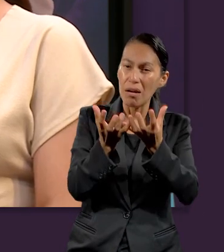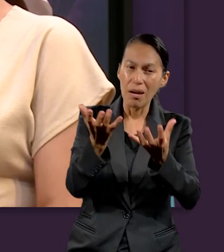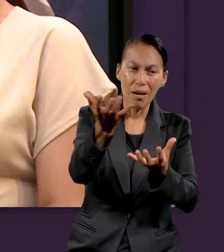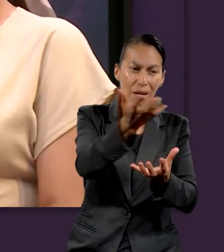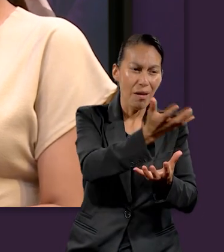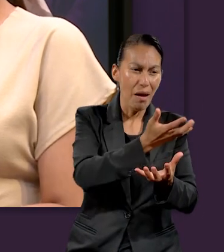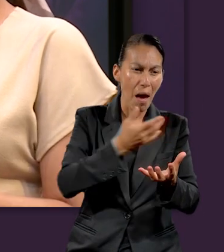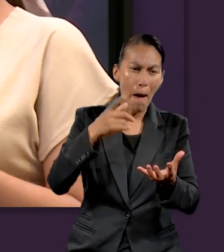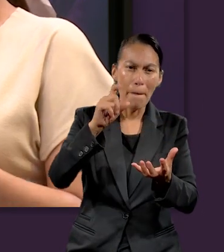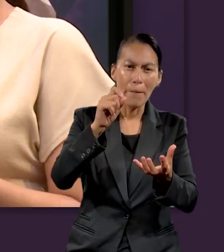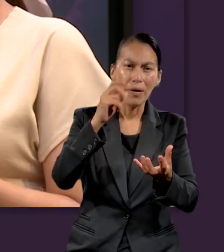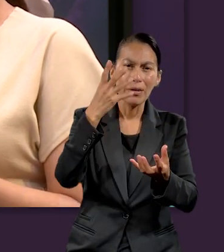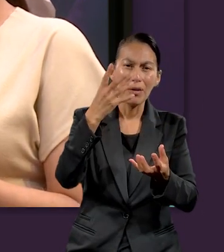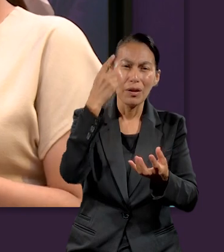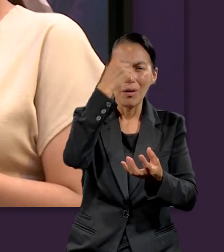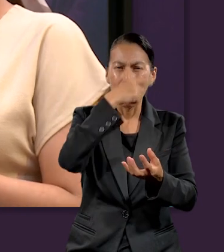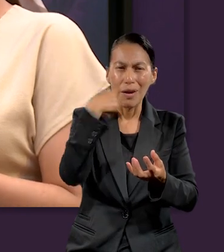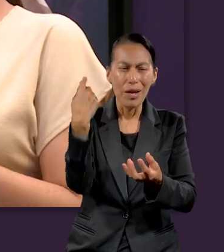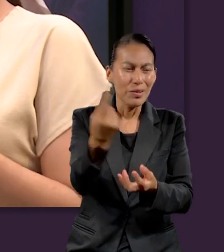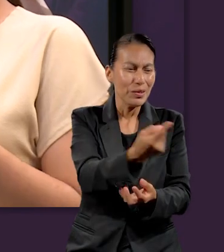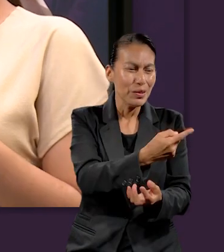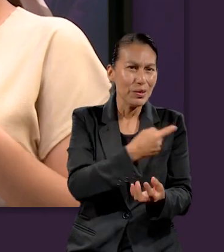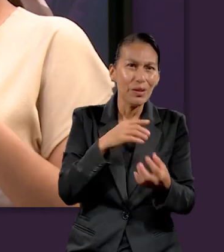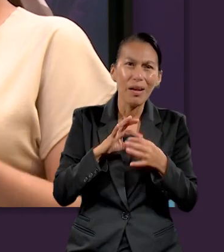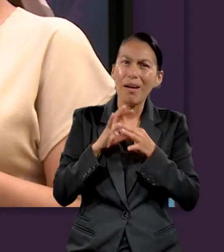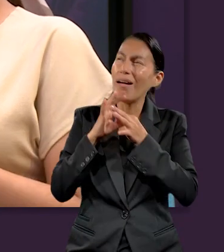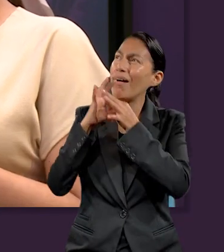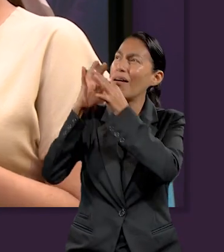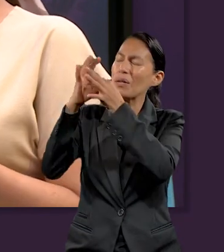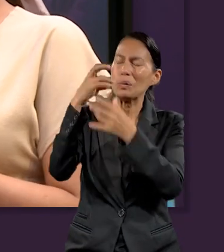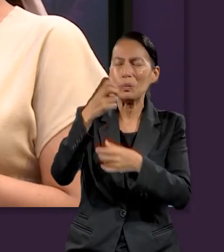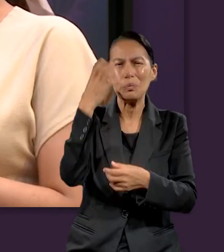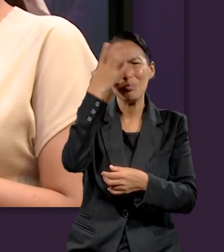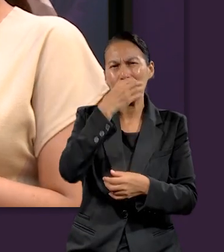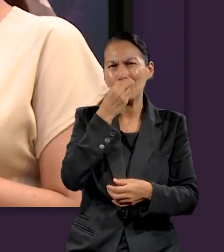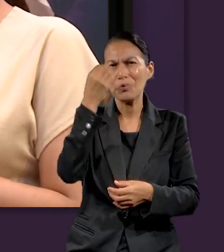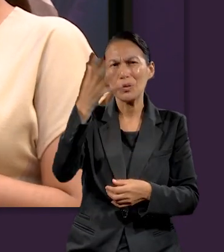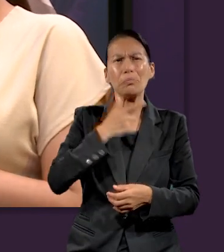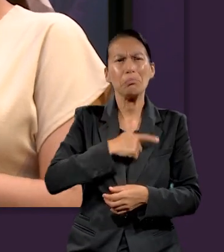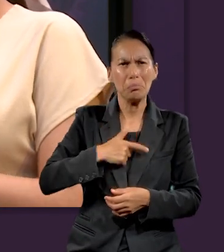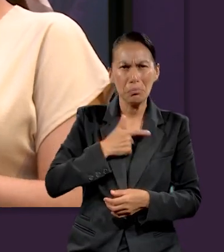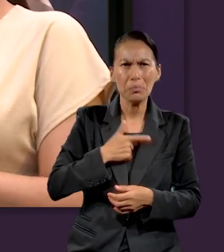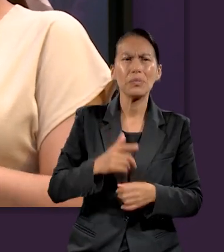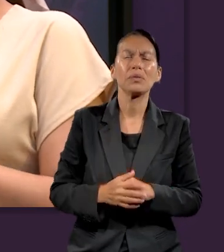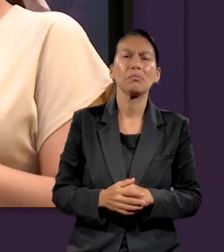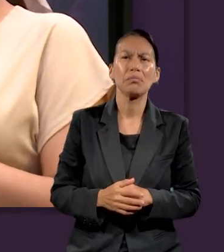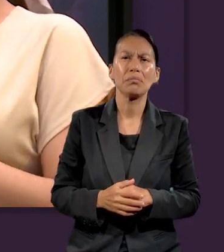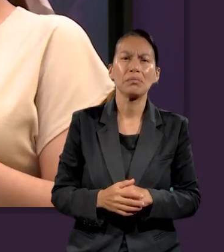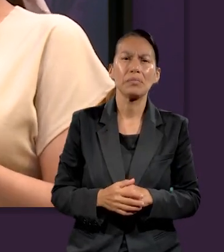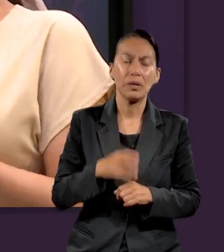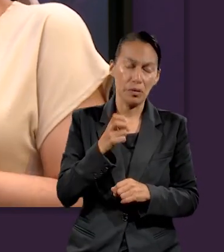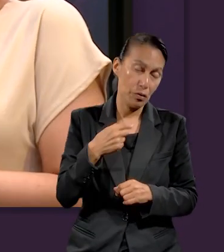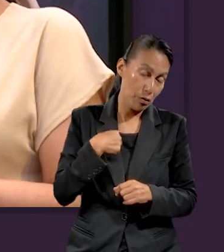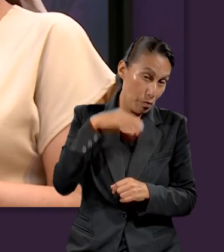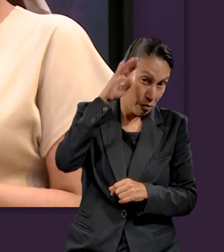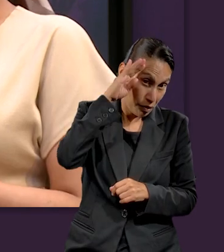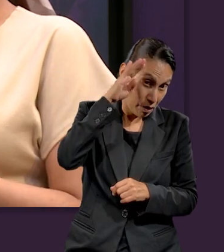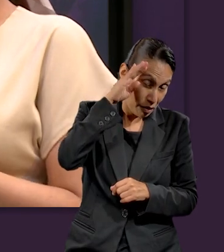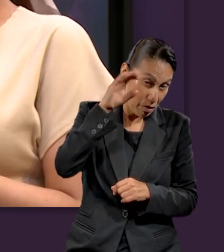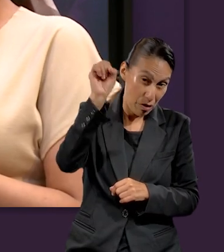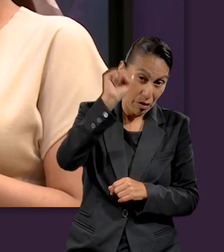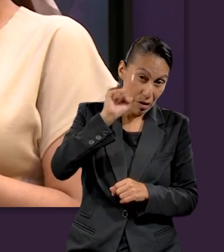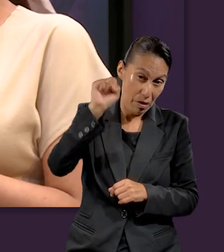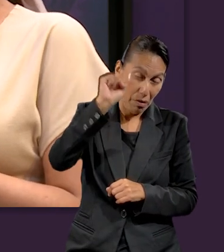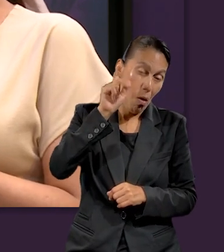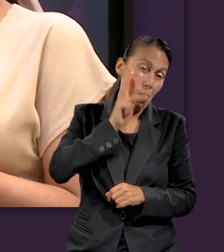durante este periodo de 24 horas. Entonces, yo en lo personal lo he experimentado mucho y tal vez pienso yo que